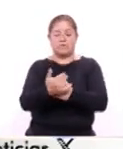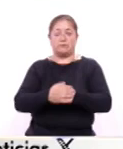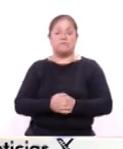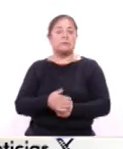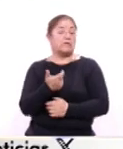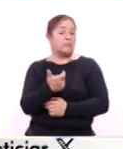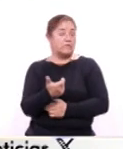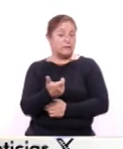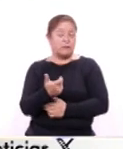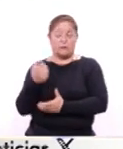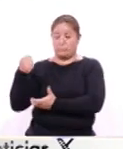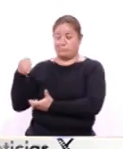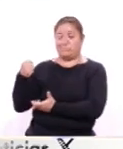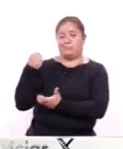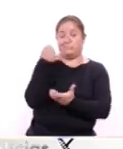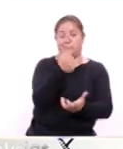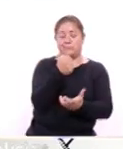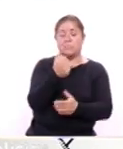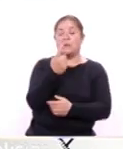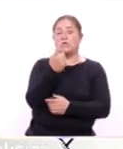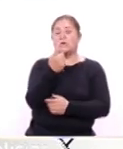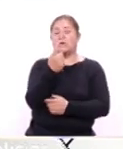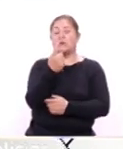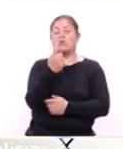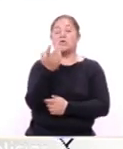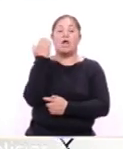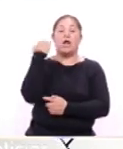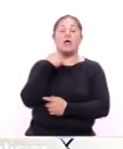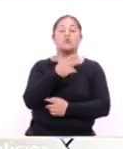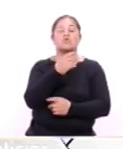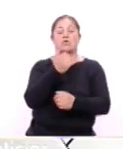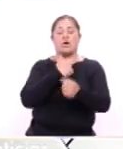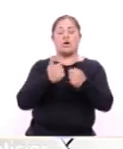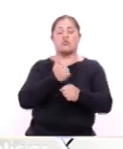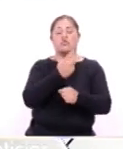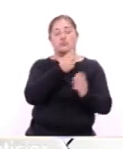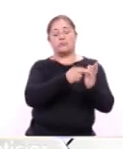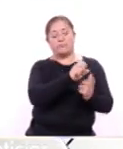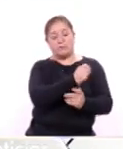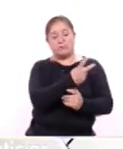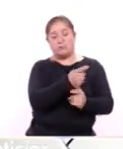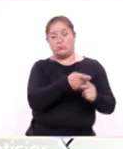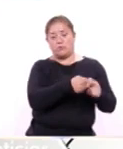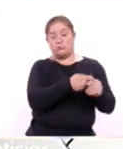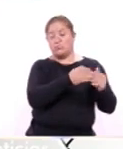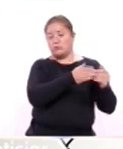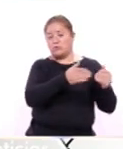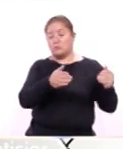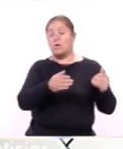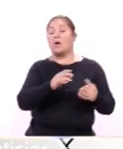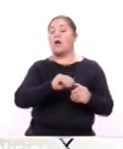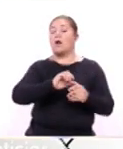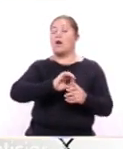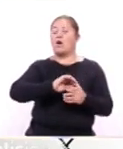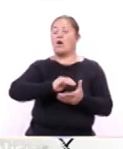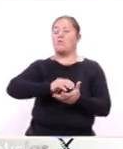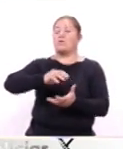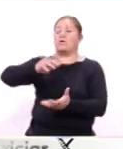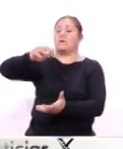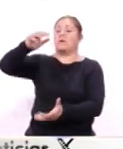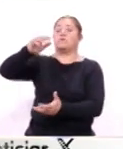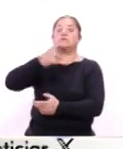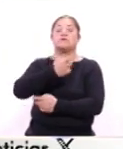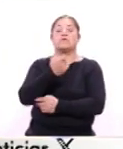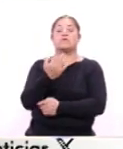económico que destinamos, desde el año 2022 que inició la estrategia, hemos aumentado el 150% el